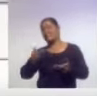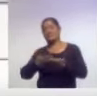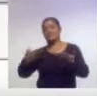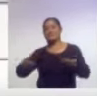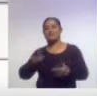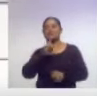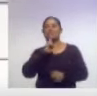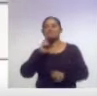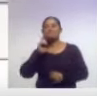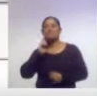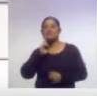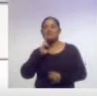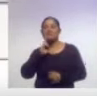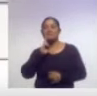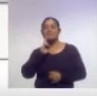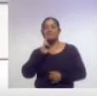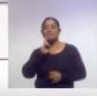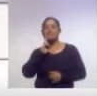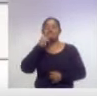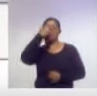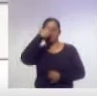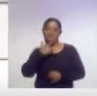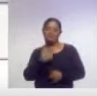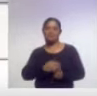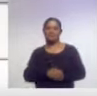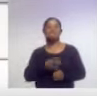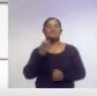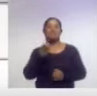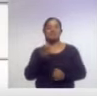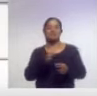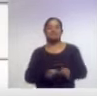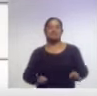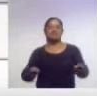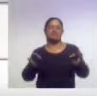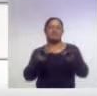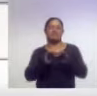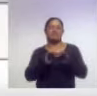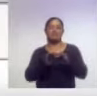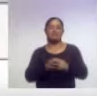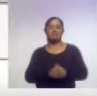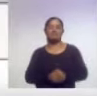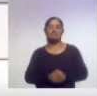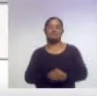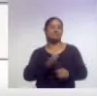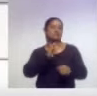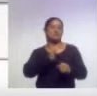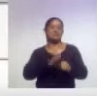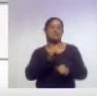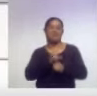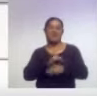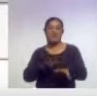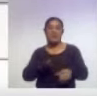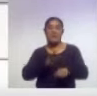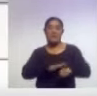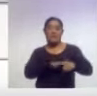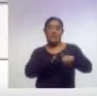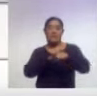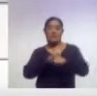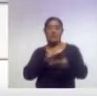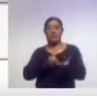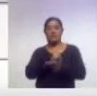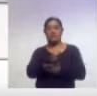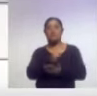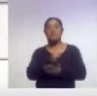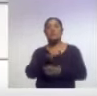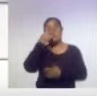Con otro muy importante, mi querido amigo, para cerrar las actividades de este día, mi amigo, con información sobre todo de la selección mexicana,